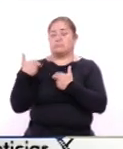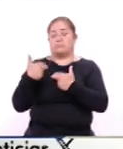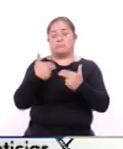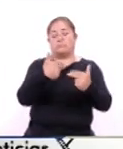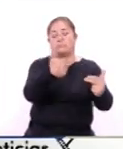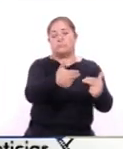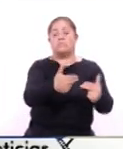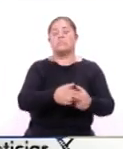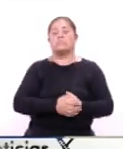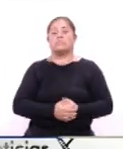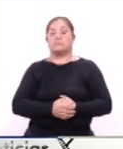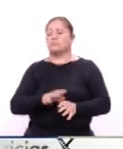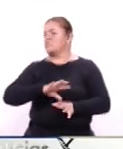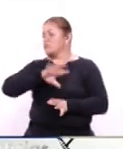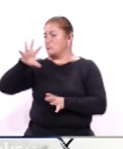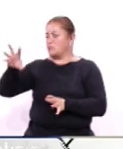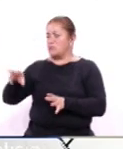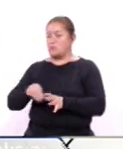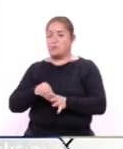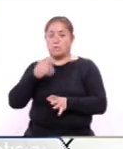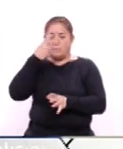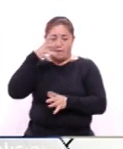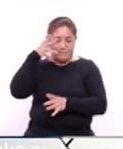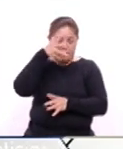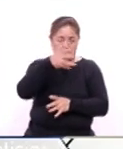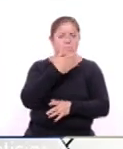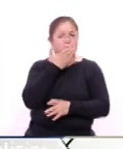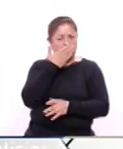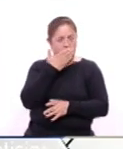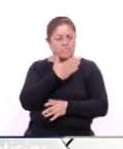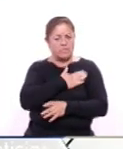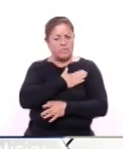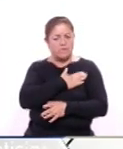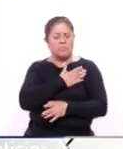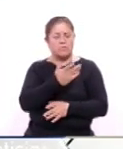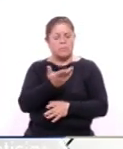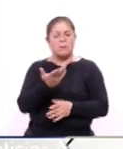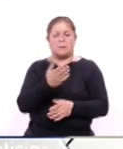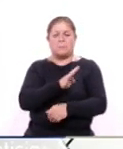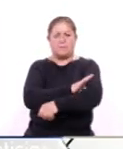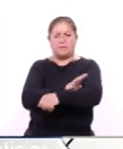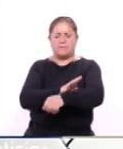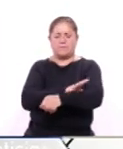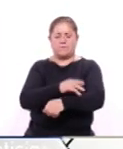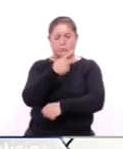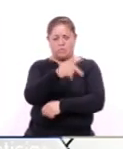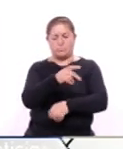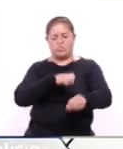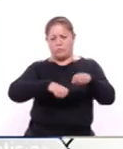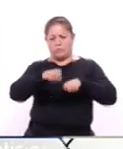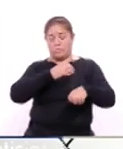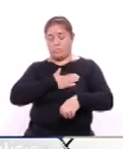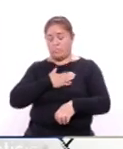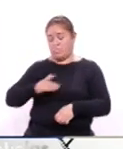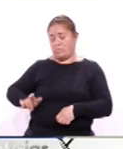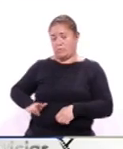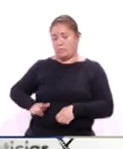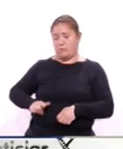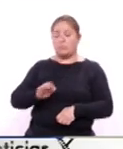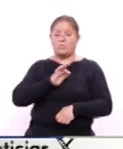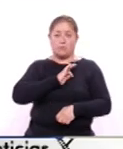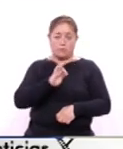para bien en cuestión de beneficios como empresa y que nosotros como gobierno podamos tener